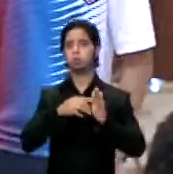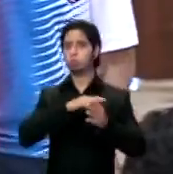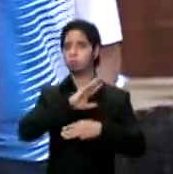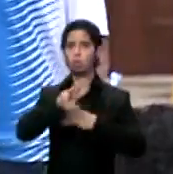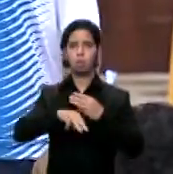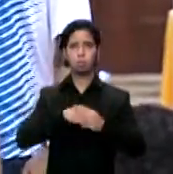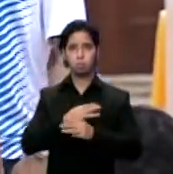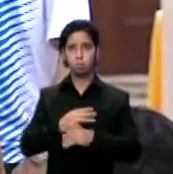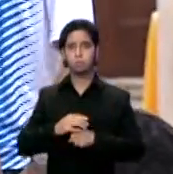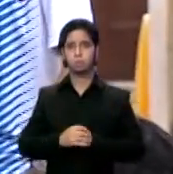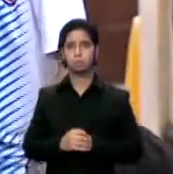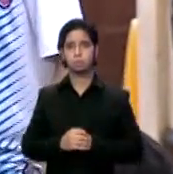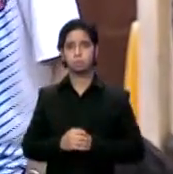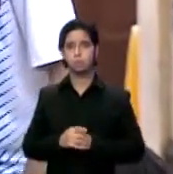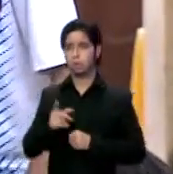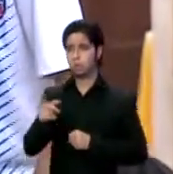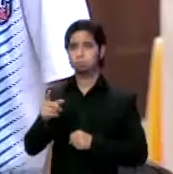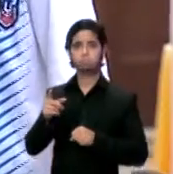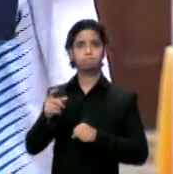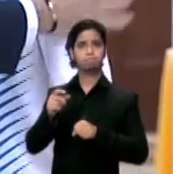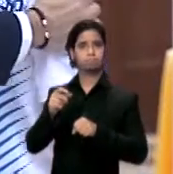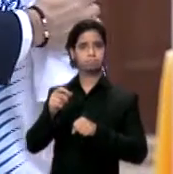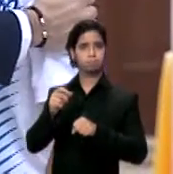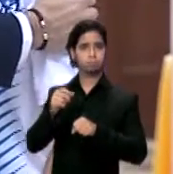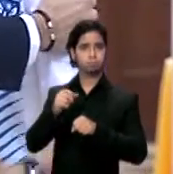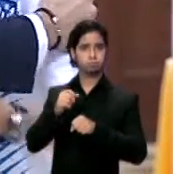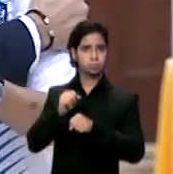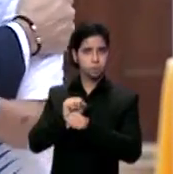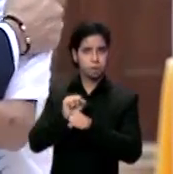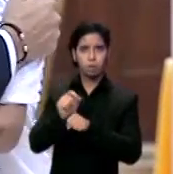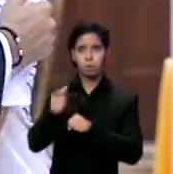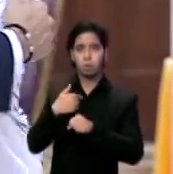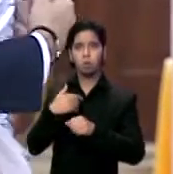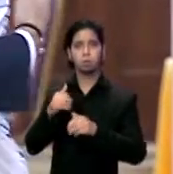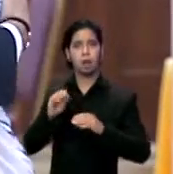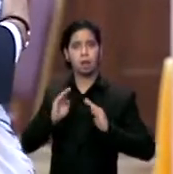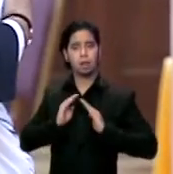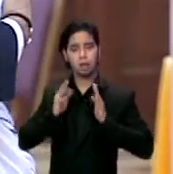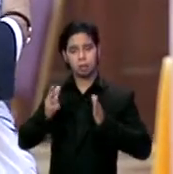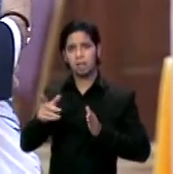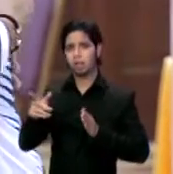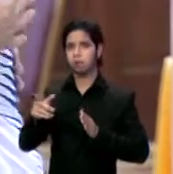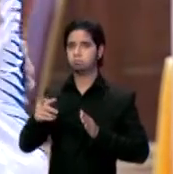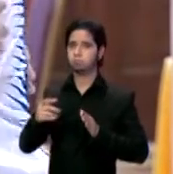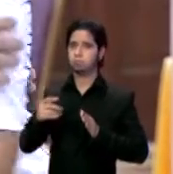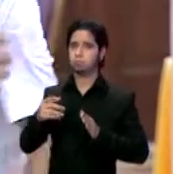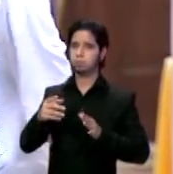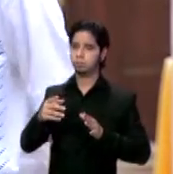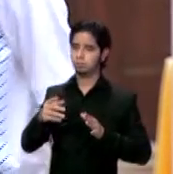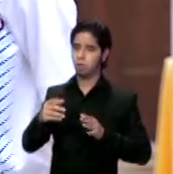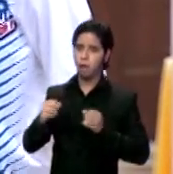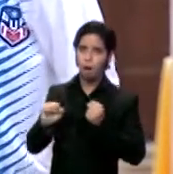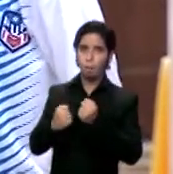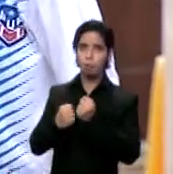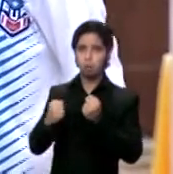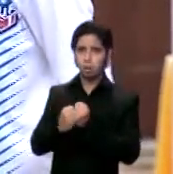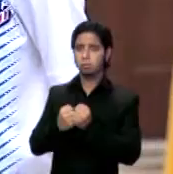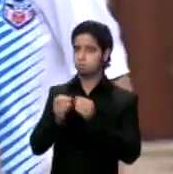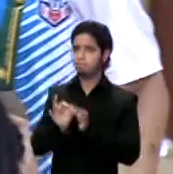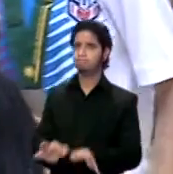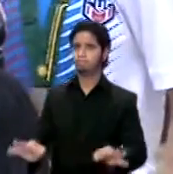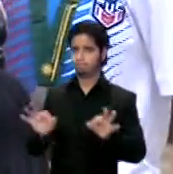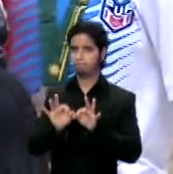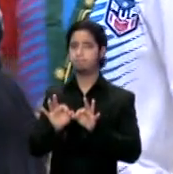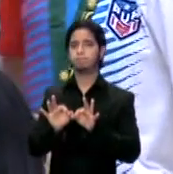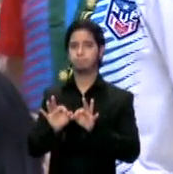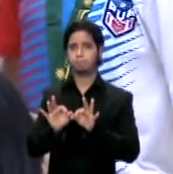Se enfatizó que el sacrificio de los atletas y su familia debe traducirse en reconocer la importancia de continuar apoyándolos, de modo